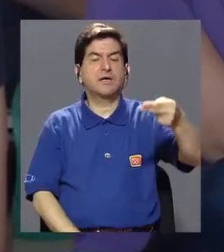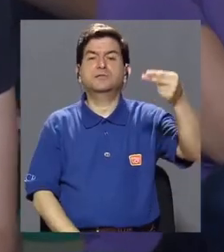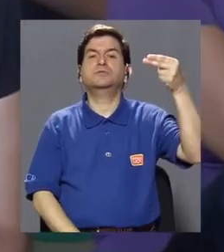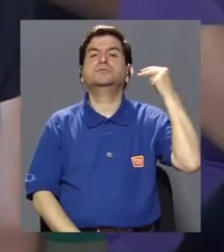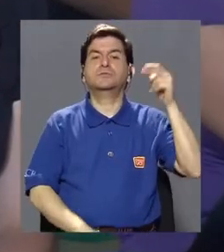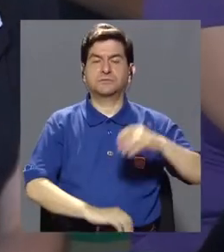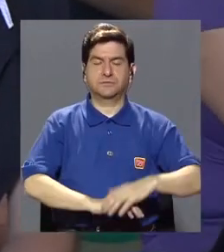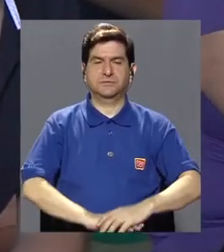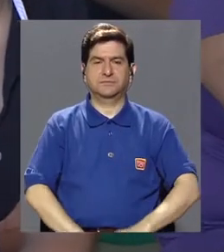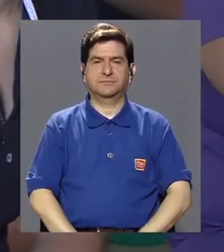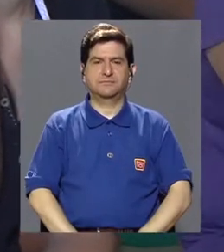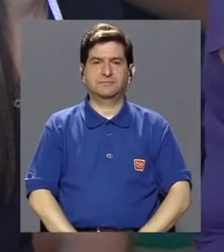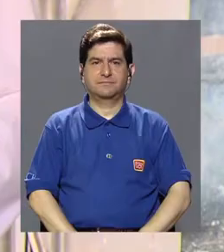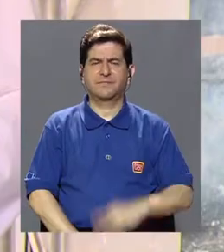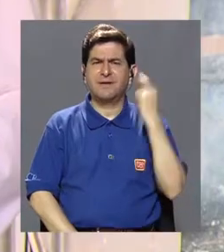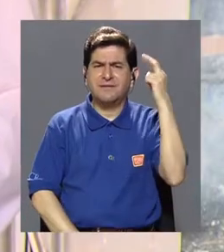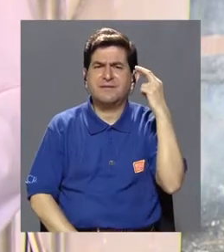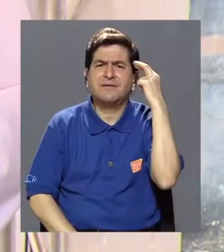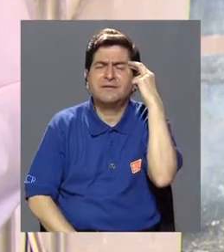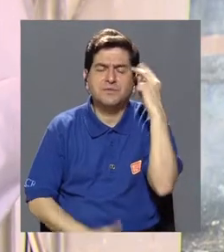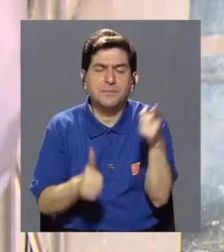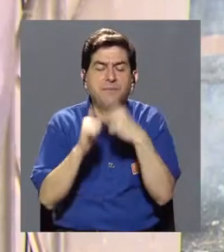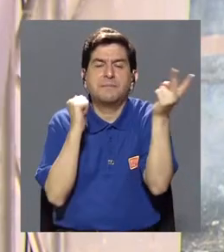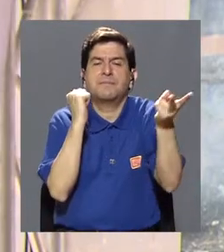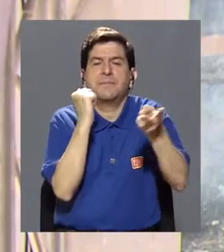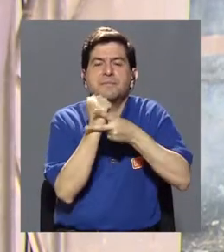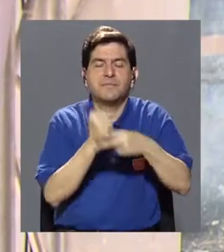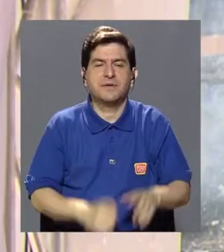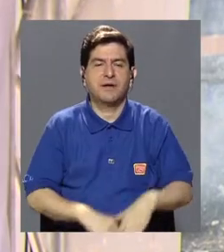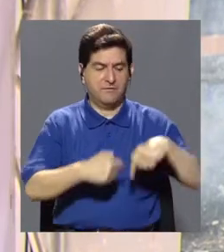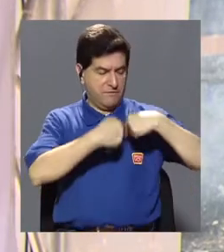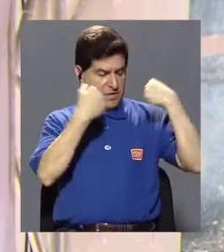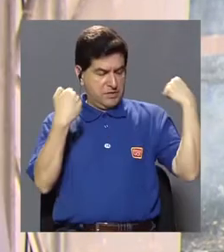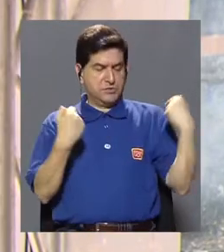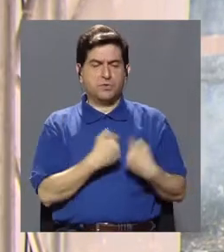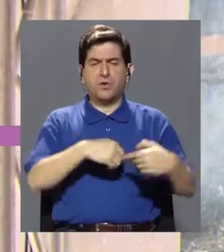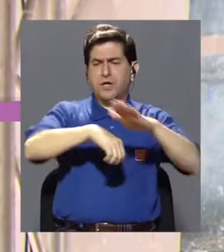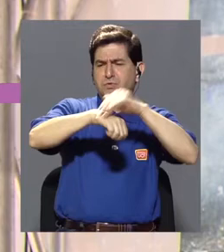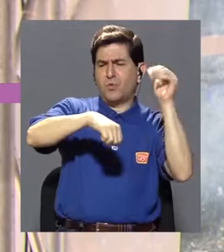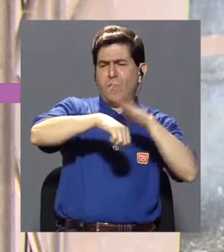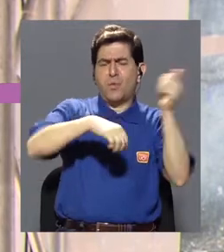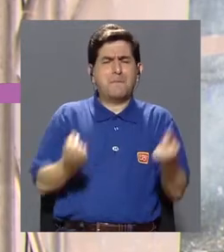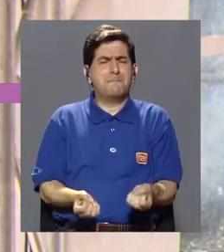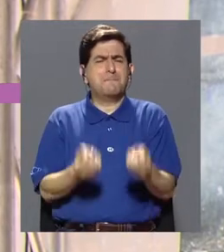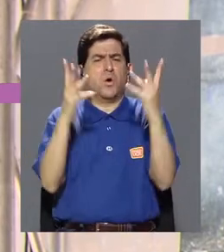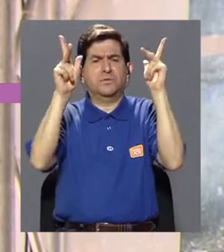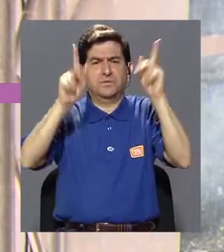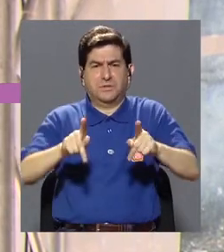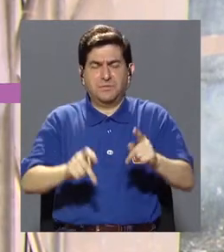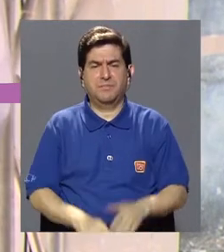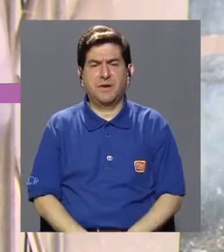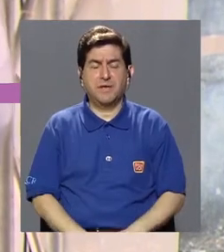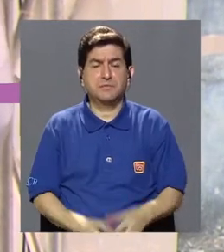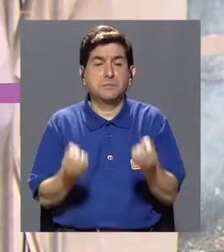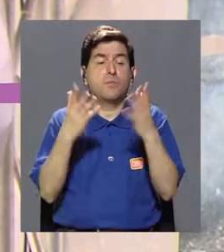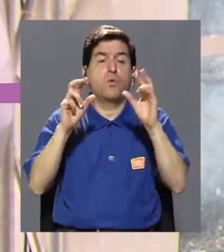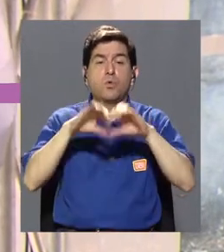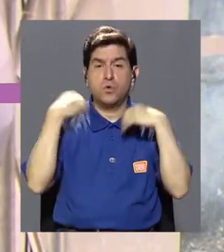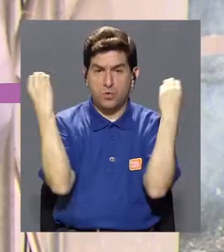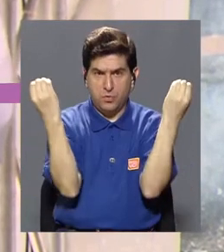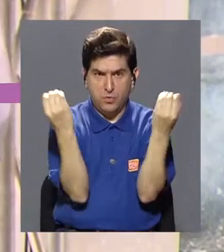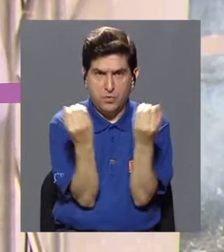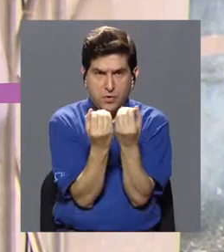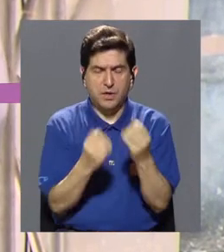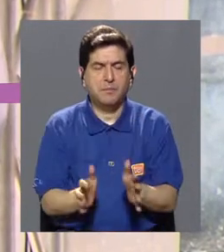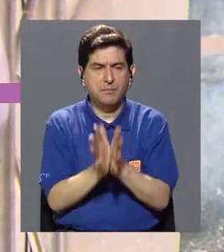actividad es histórica, pues es la primera vez que el corazón convoca a tantas personas y